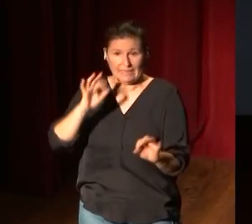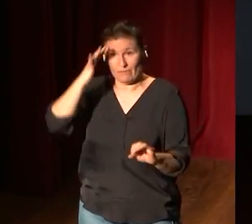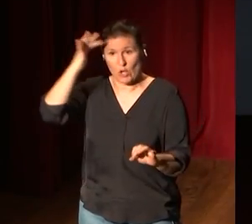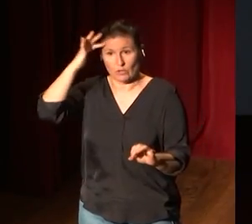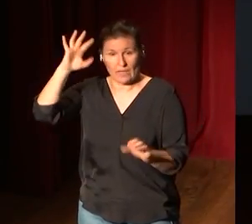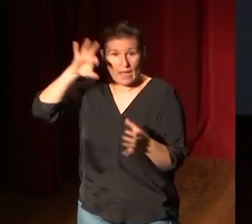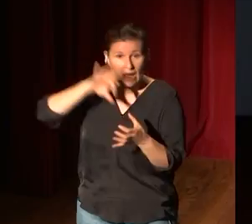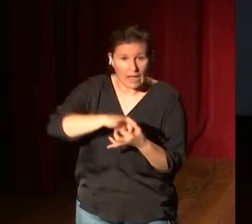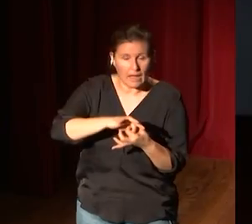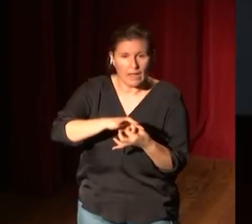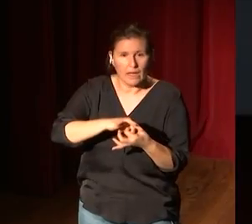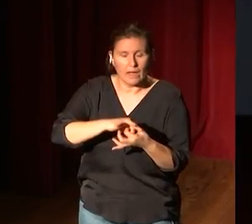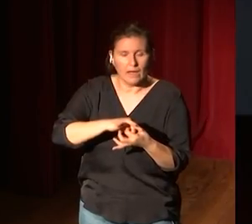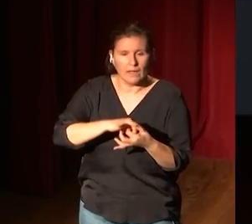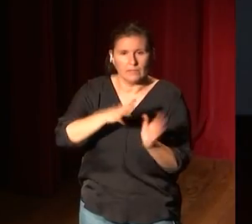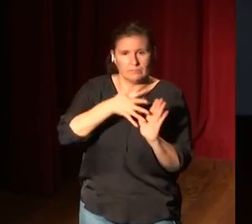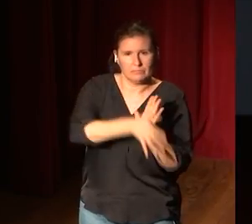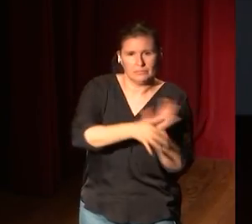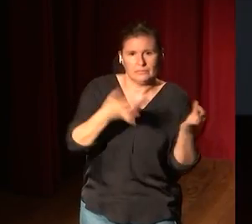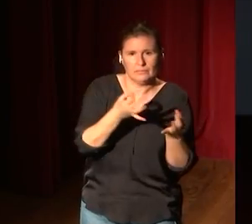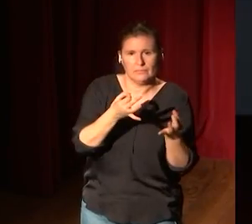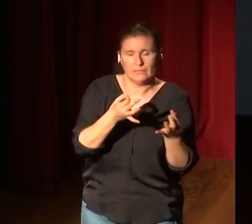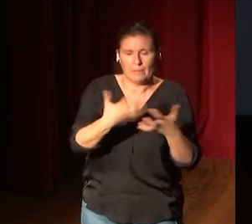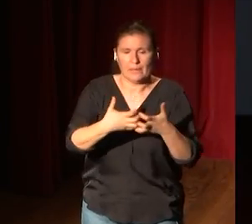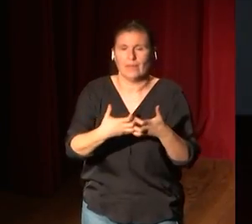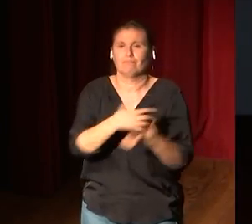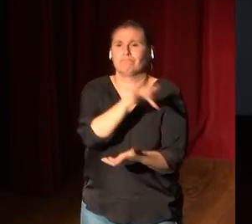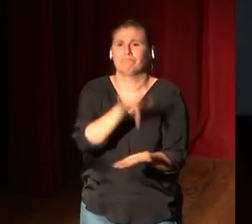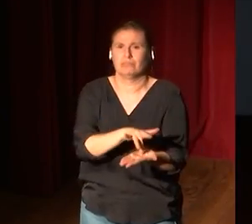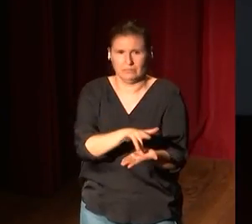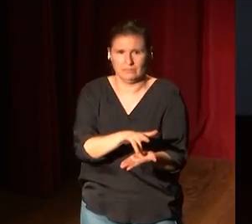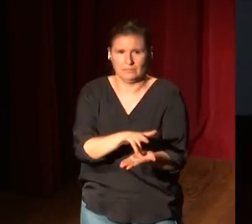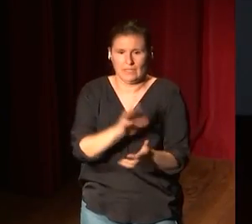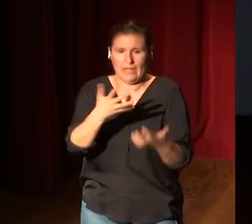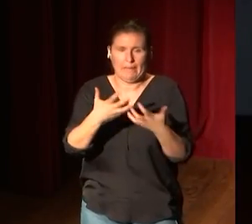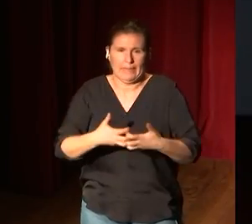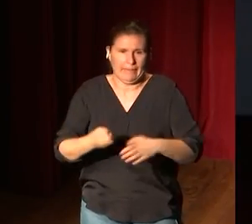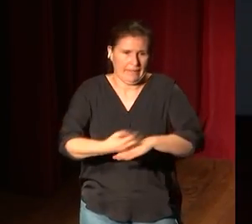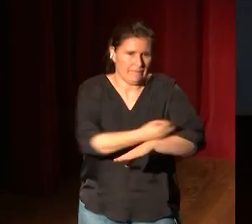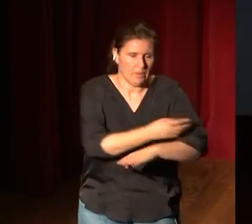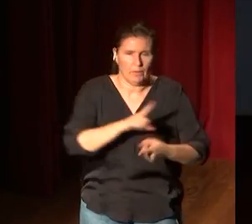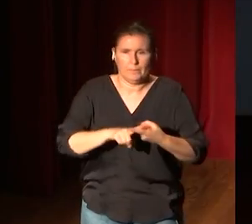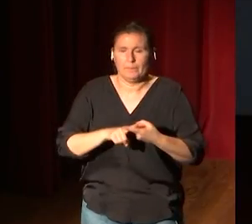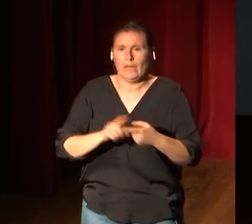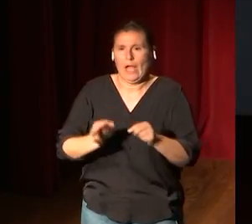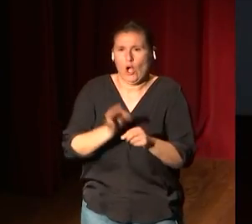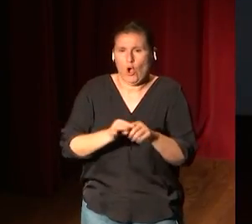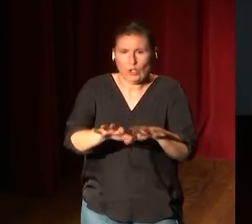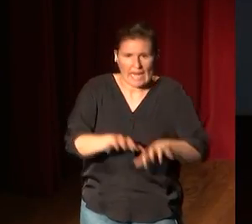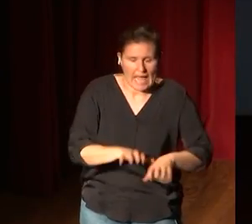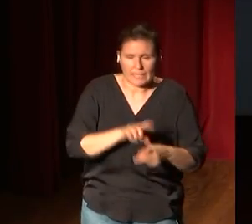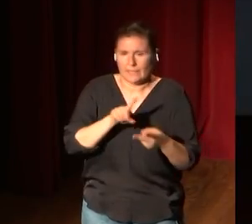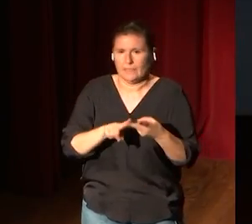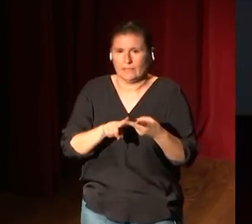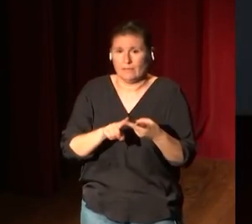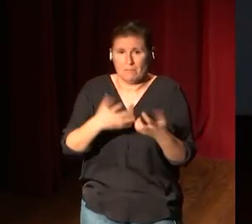filosófico, es una cosa. Han llegado las máquinas. Hay una máquina de vapor, hay un telar. Ha llegado